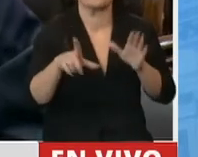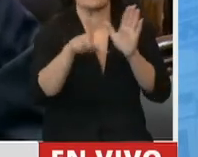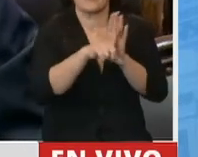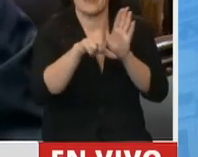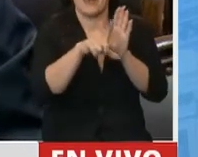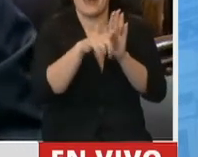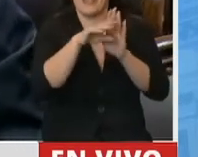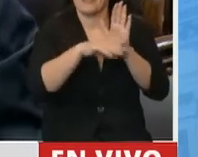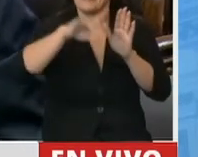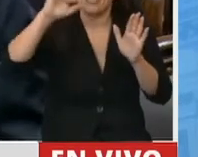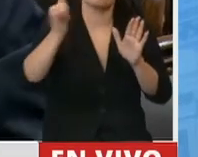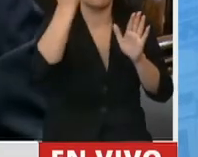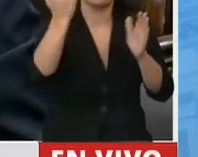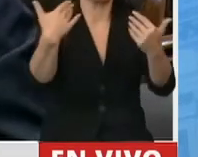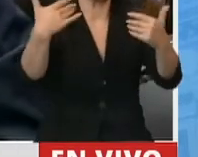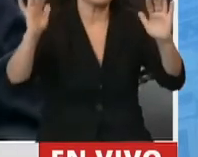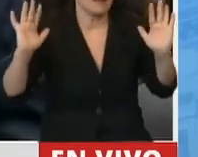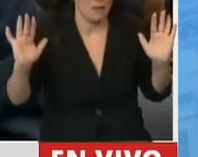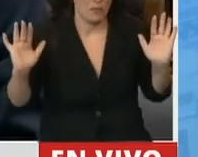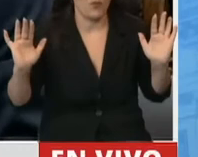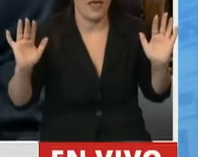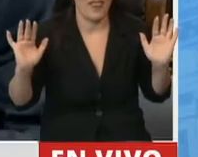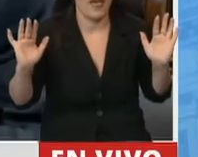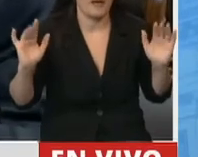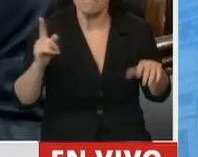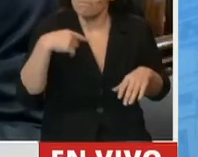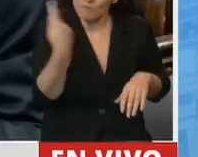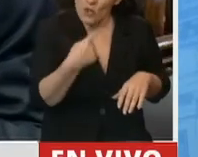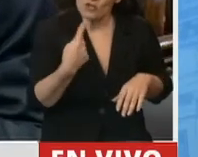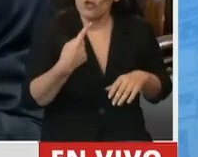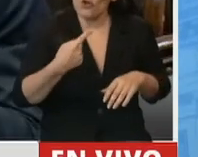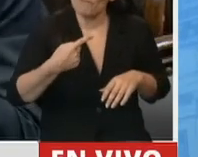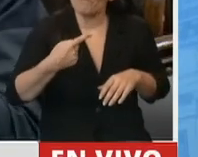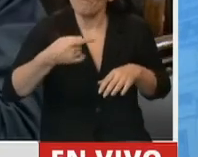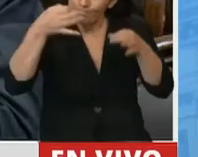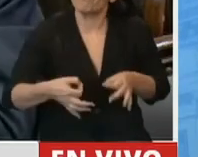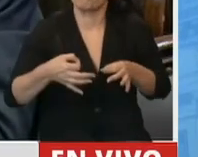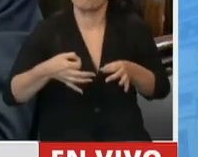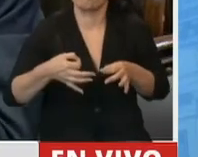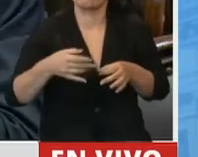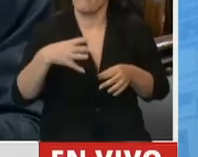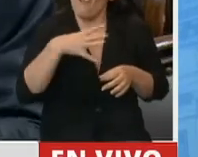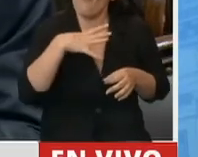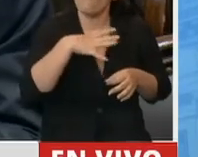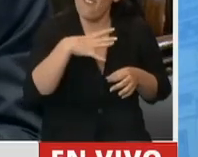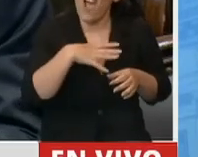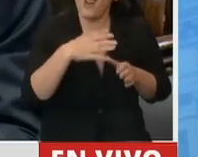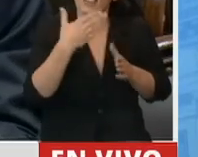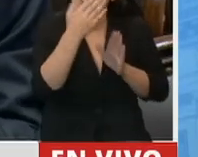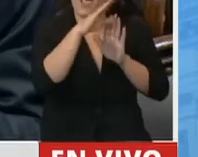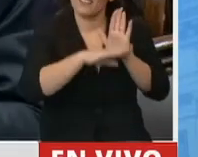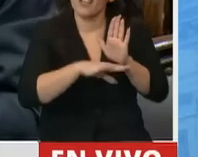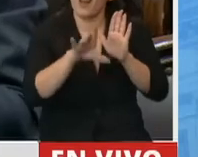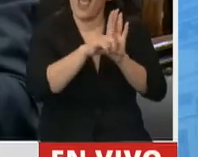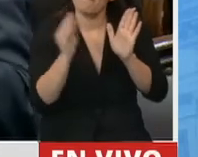la mejor ley posible. Estamos convencidos de que faltan muchas cosas incorporar en esta